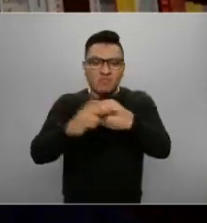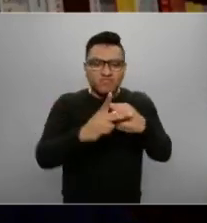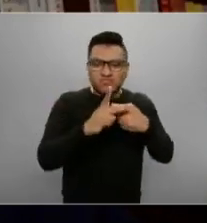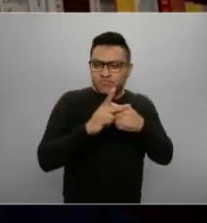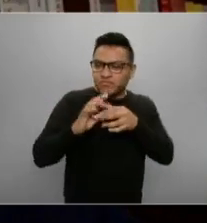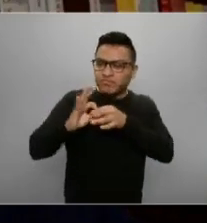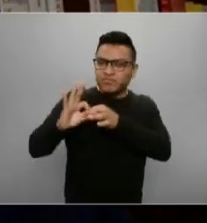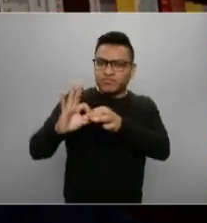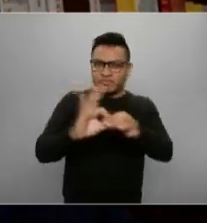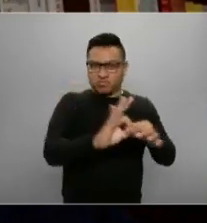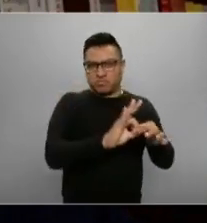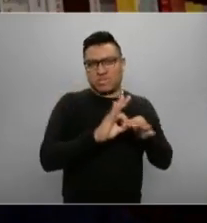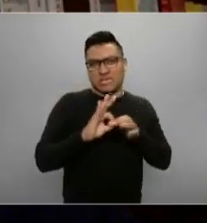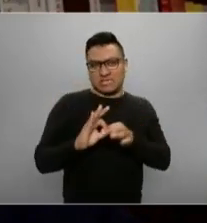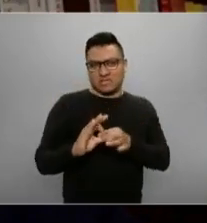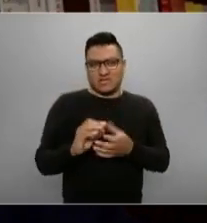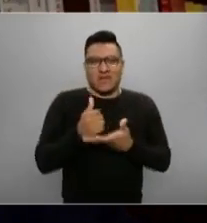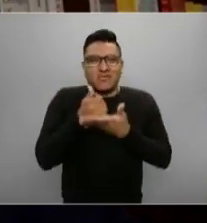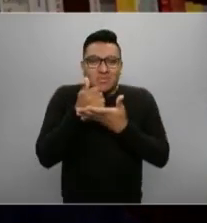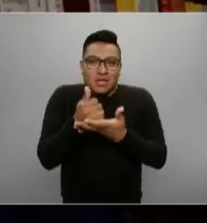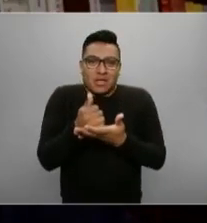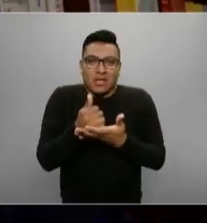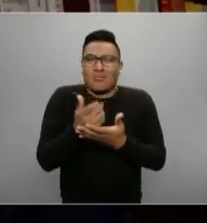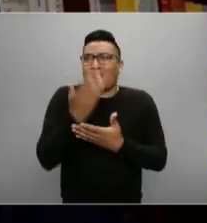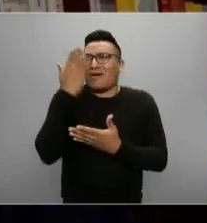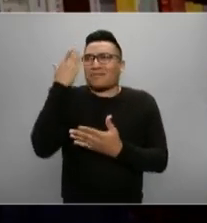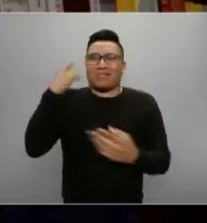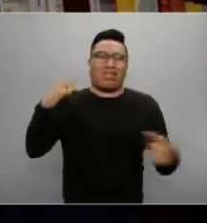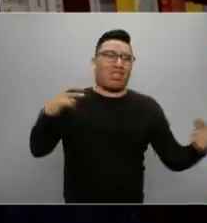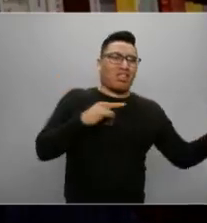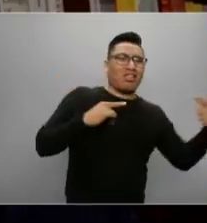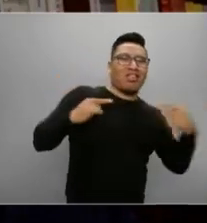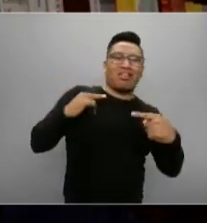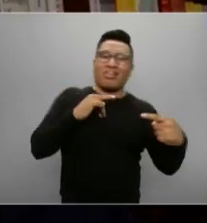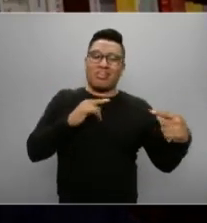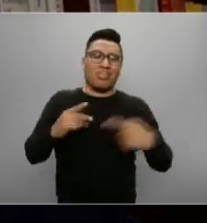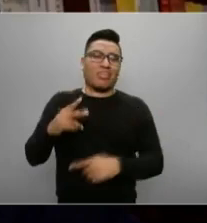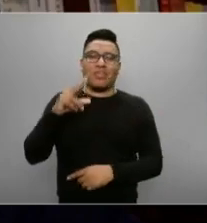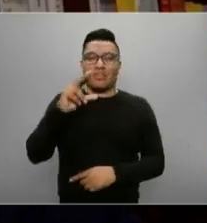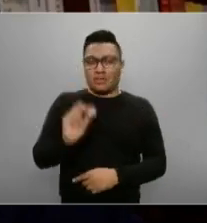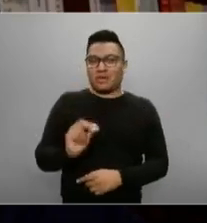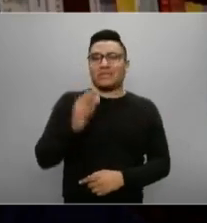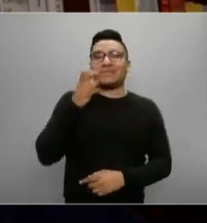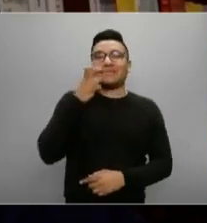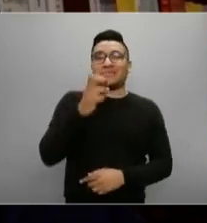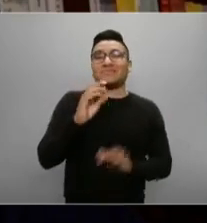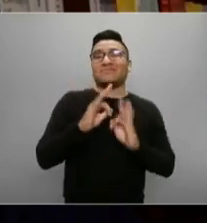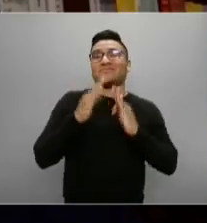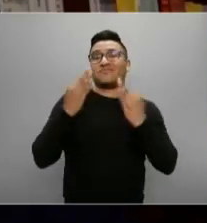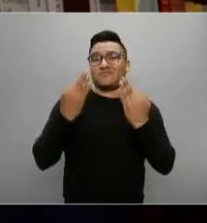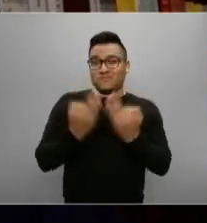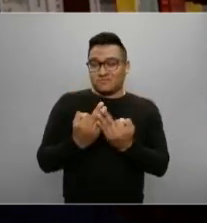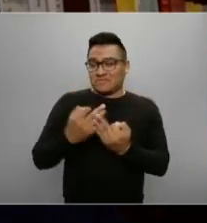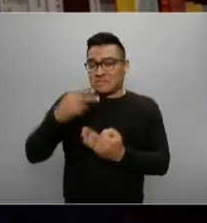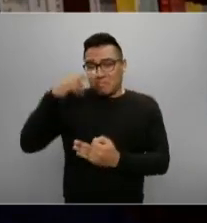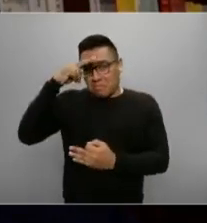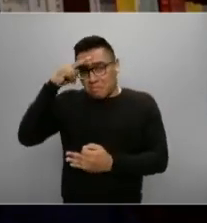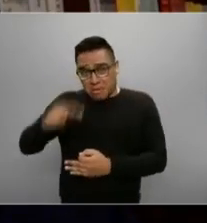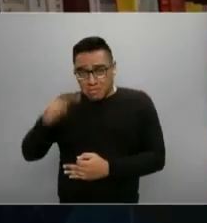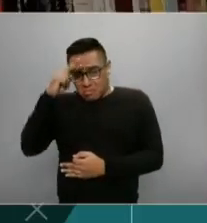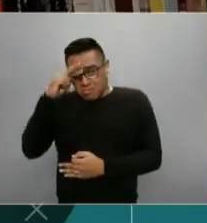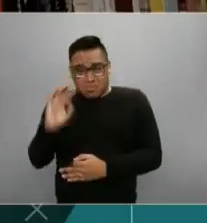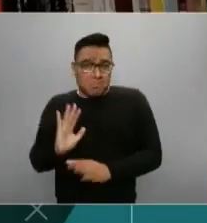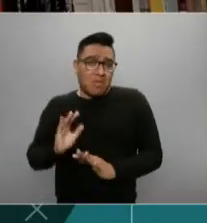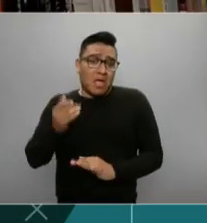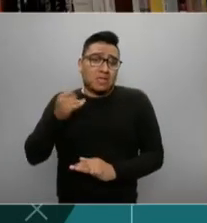conjuntas en lugar de confrontaciones. Esto ha sido la esencia de la política exterior de este gobierno y esto es lo que